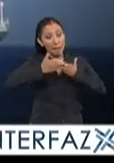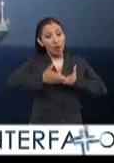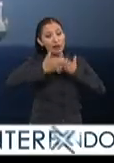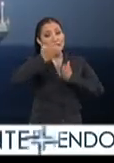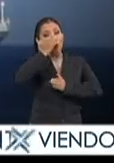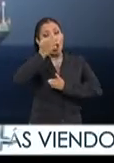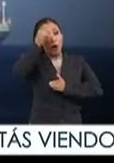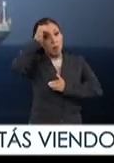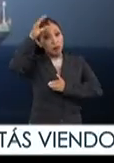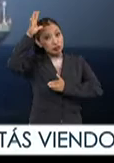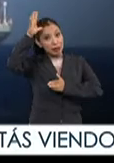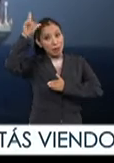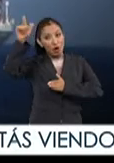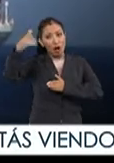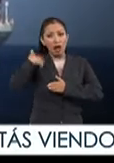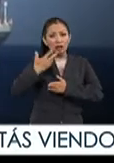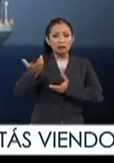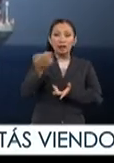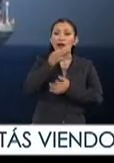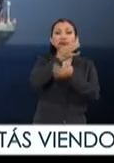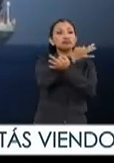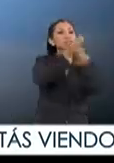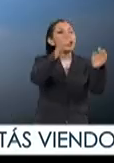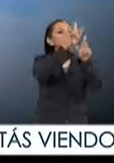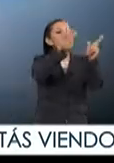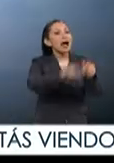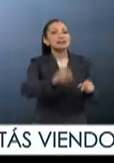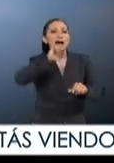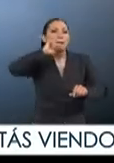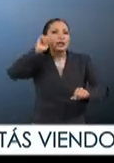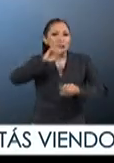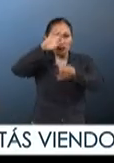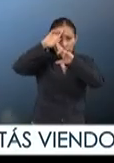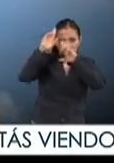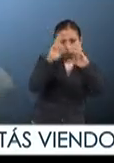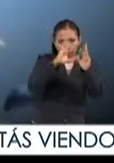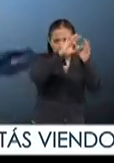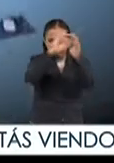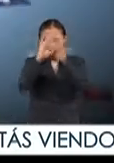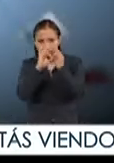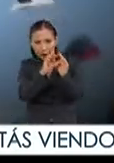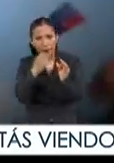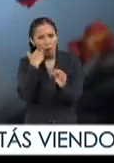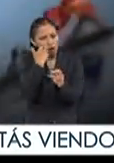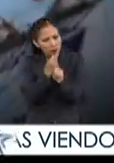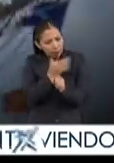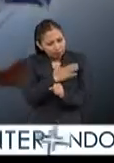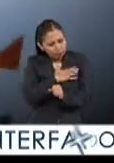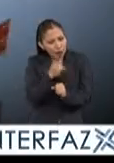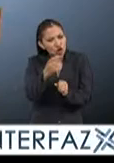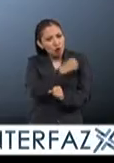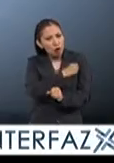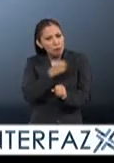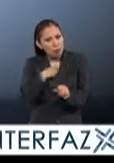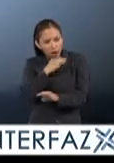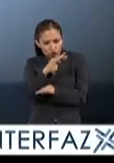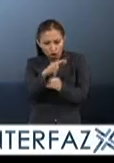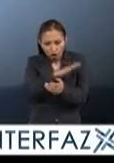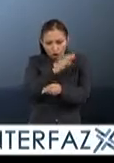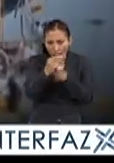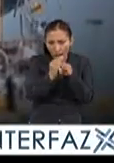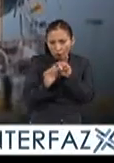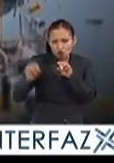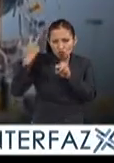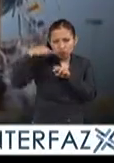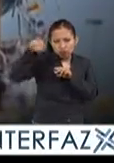buque escuela Cuauhtémoc que ha llevado un mensaje de paz amistad respeto unidad buena voluntad y compromiso por todo el